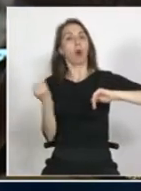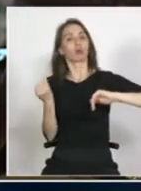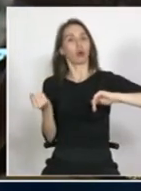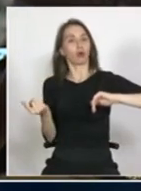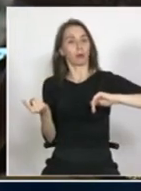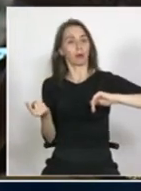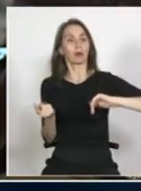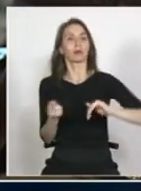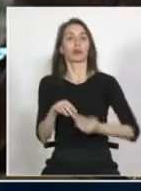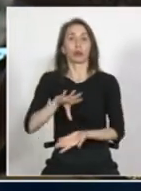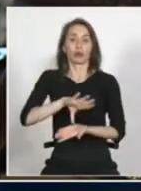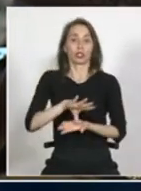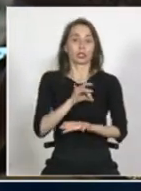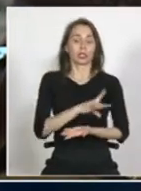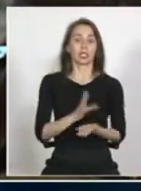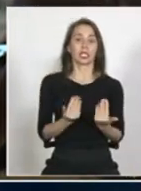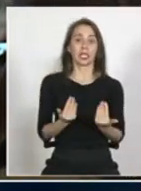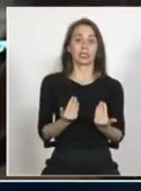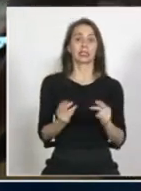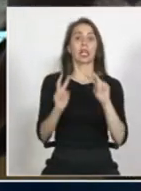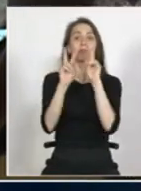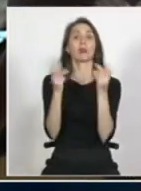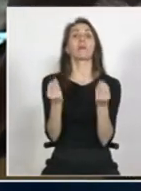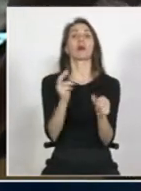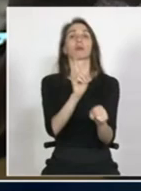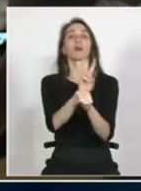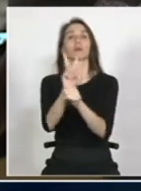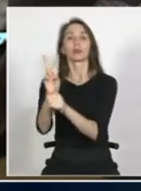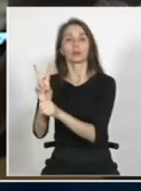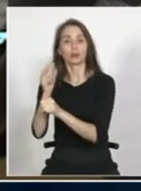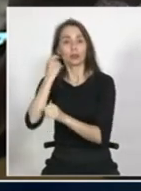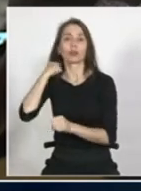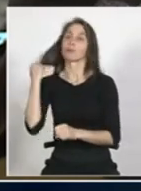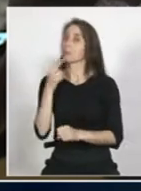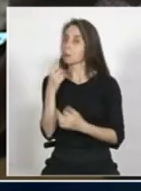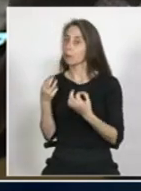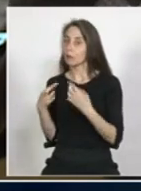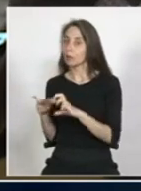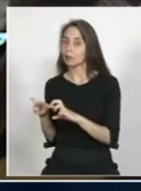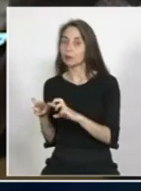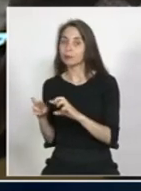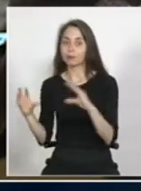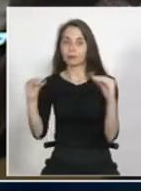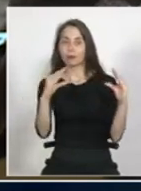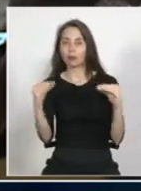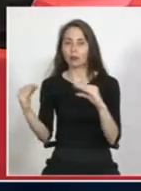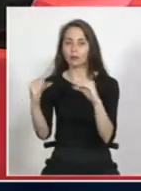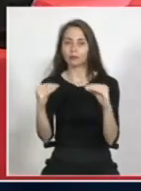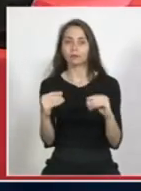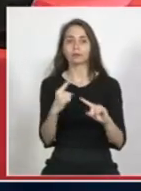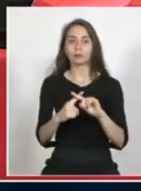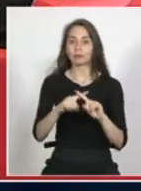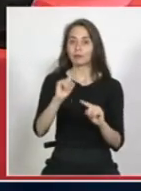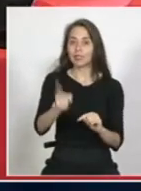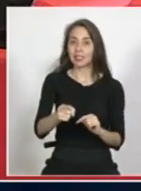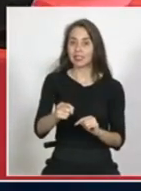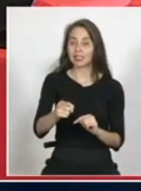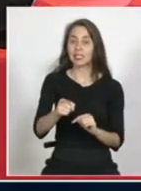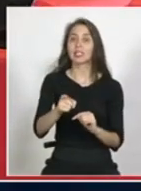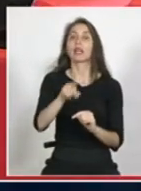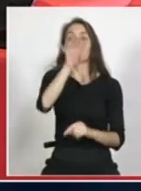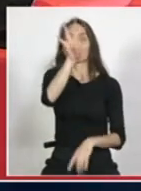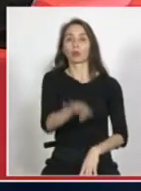necesidades que tiene el país por ejemplo en materia docente o en materia de algunas profesiones entonces esas cosas deberíamos exigirlas para el